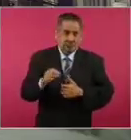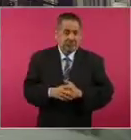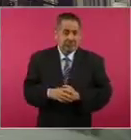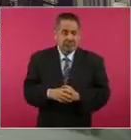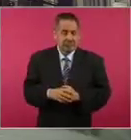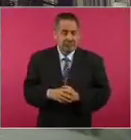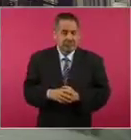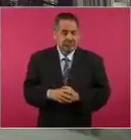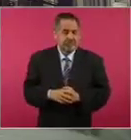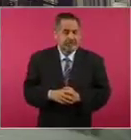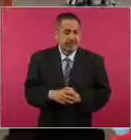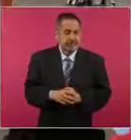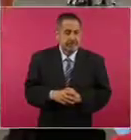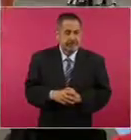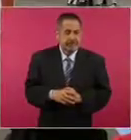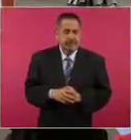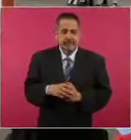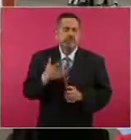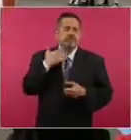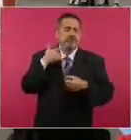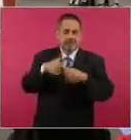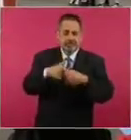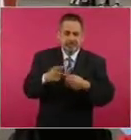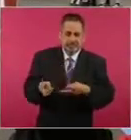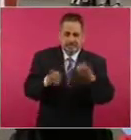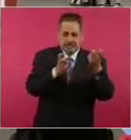en el huachicol?